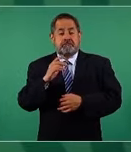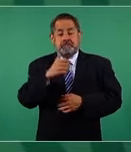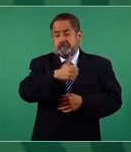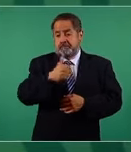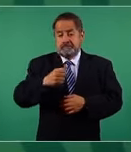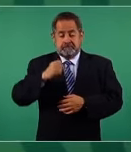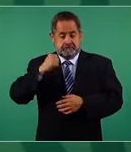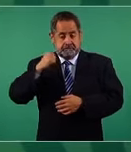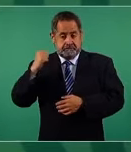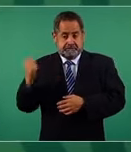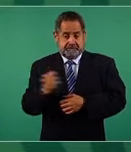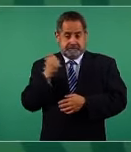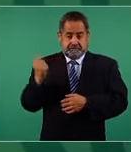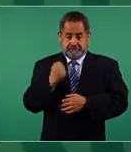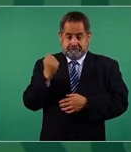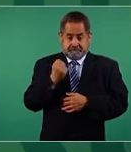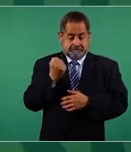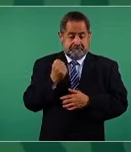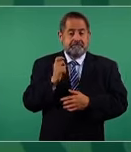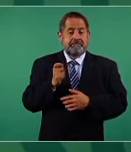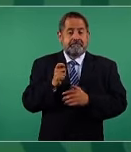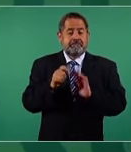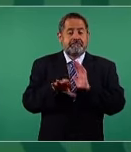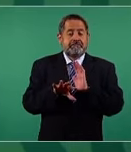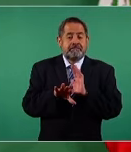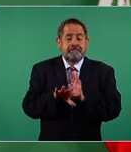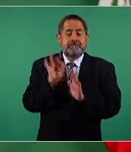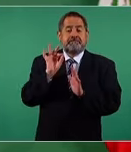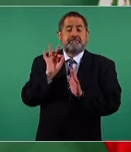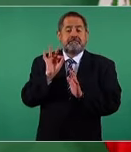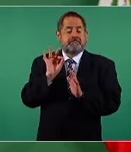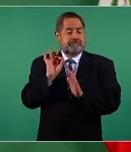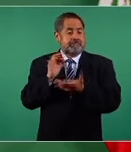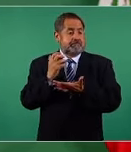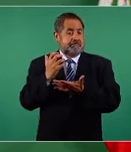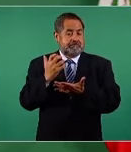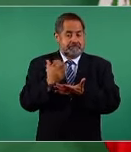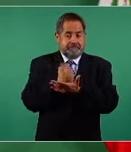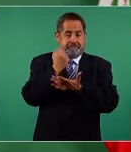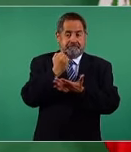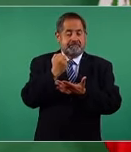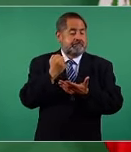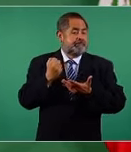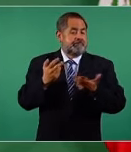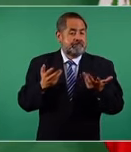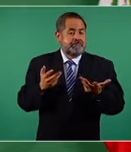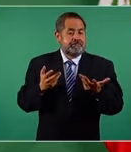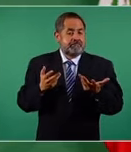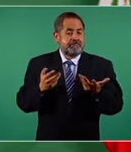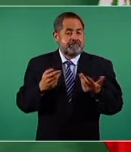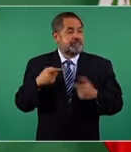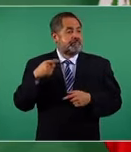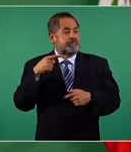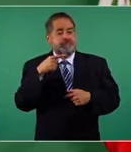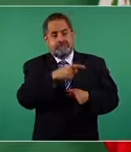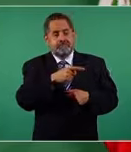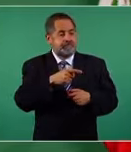se puede lograr alcanzar uno de estos bienes.